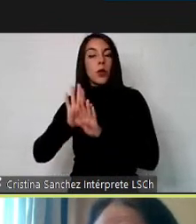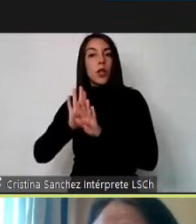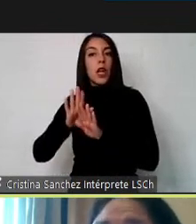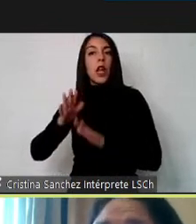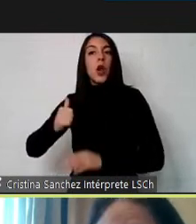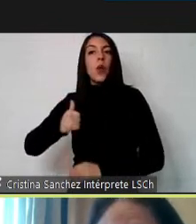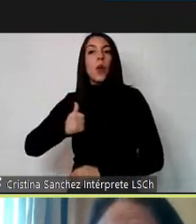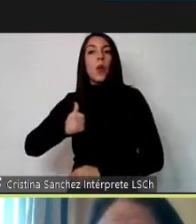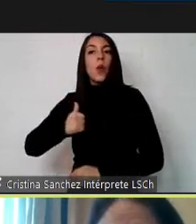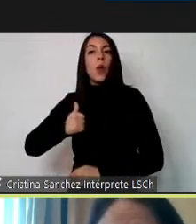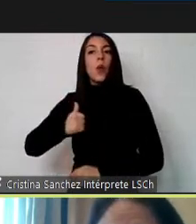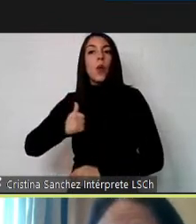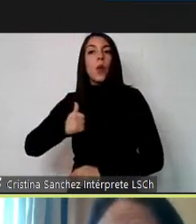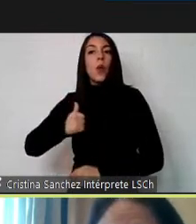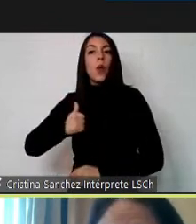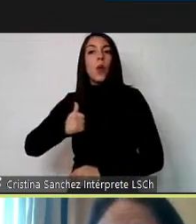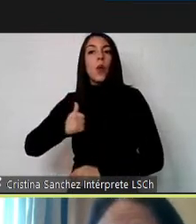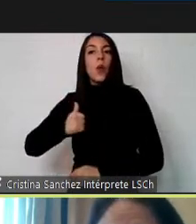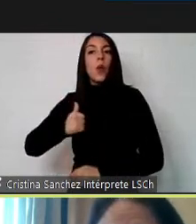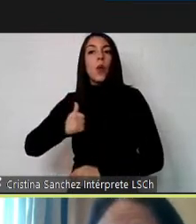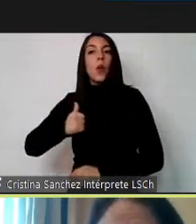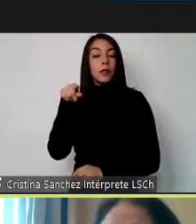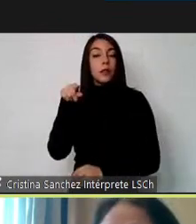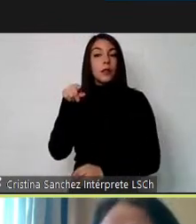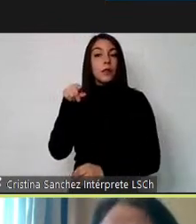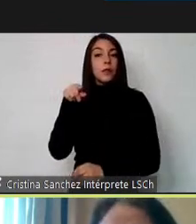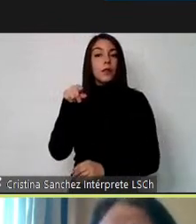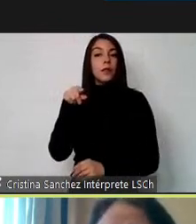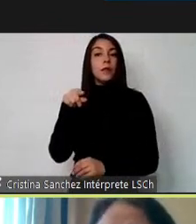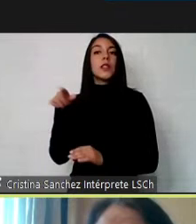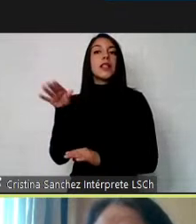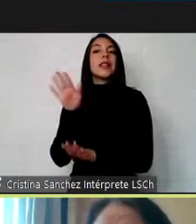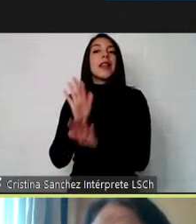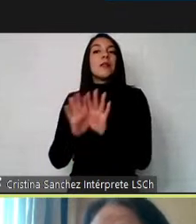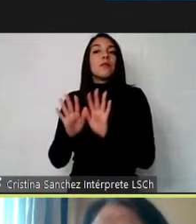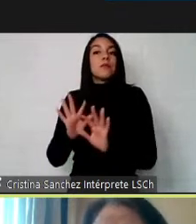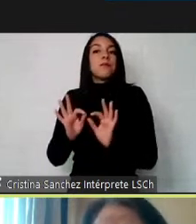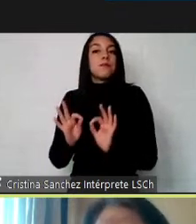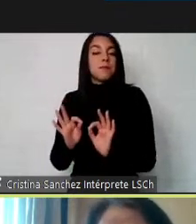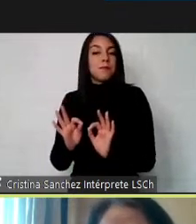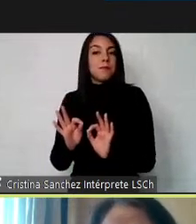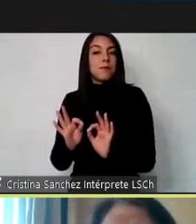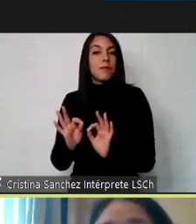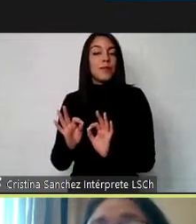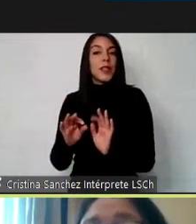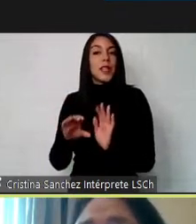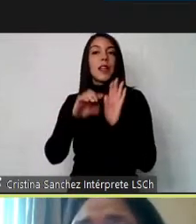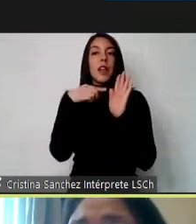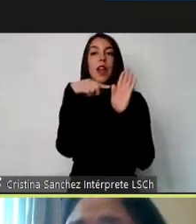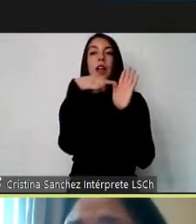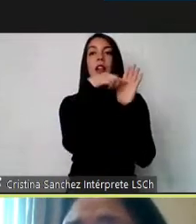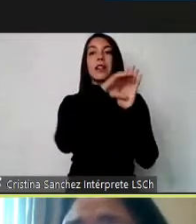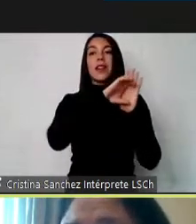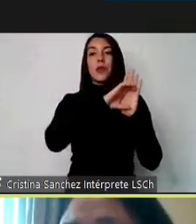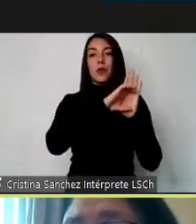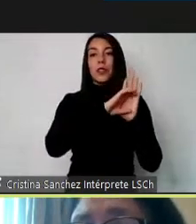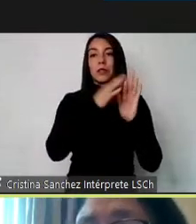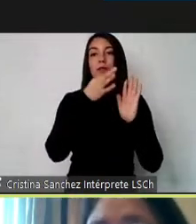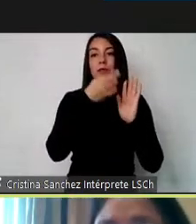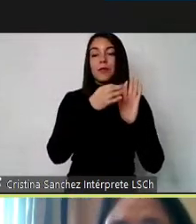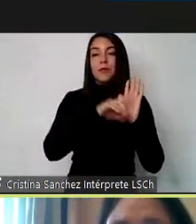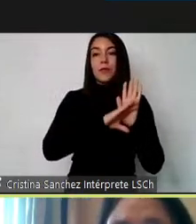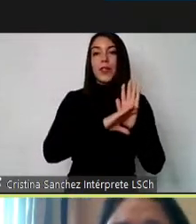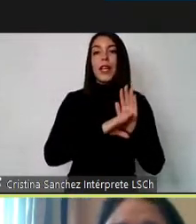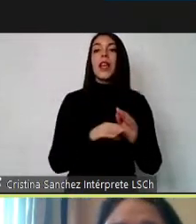cumplirlos. Y eso debe estar, entonces, garantizado en las constituciones. Y la sociedad civil, tal